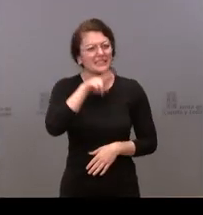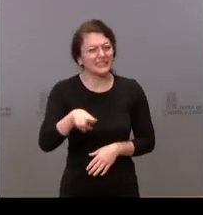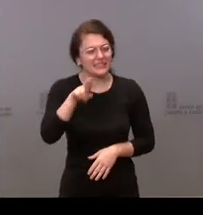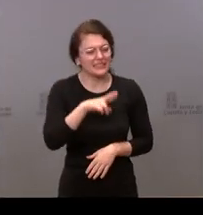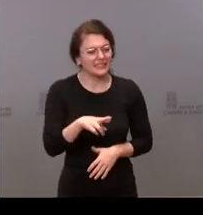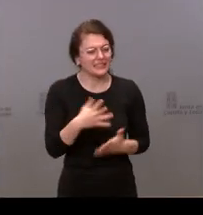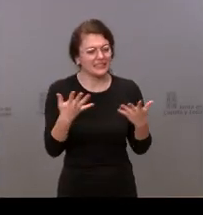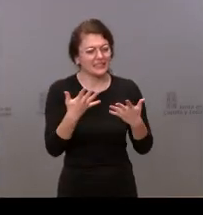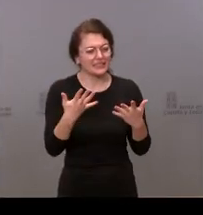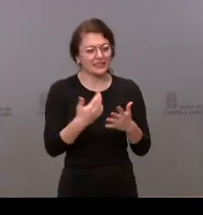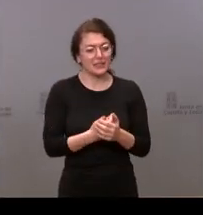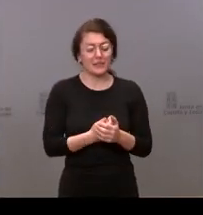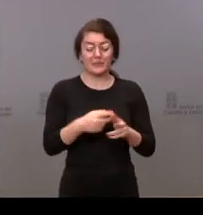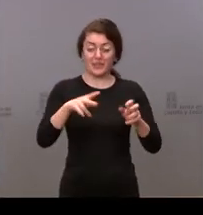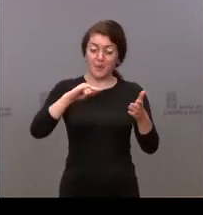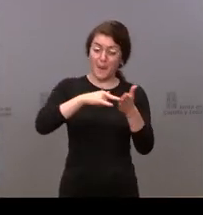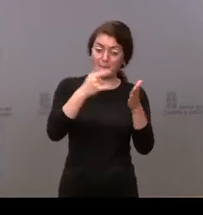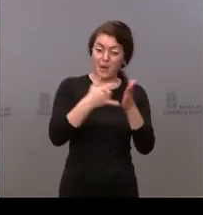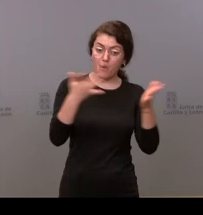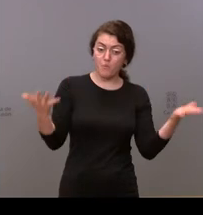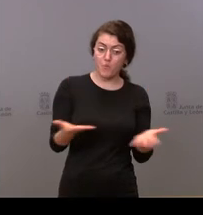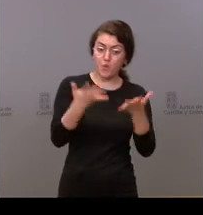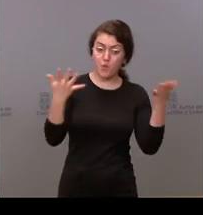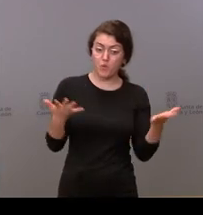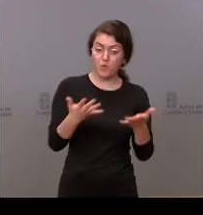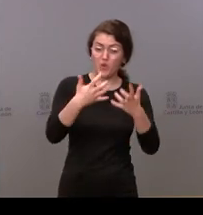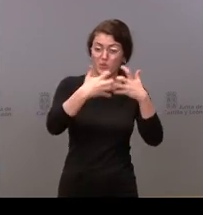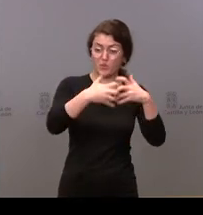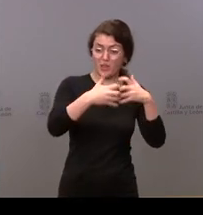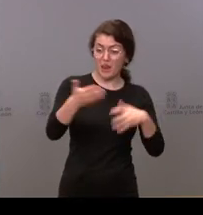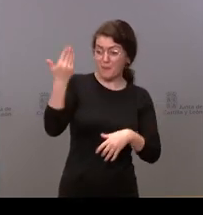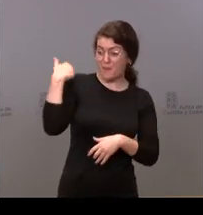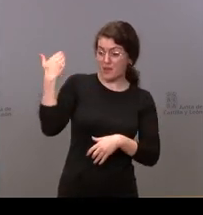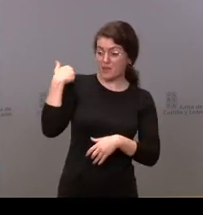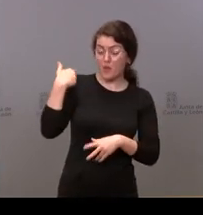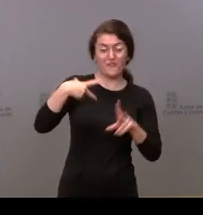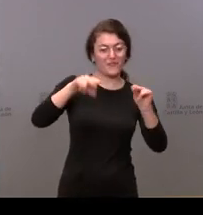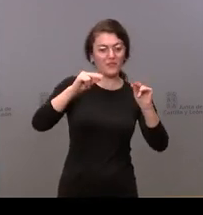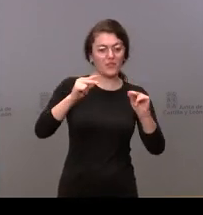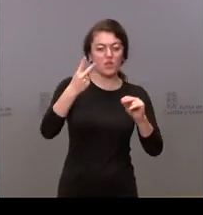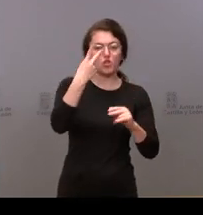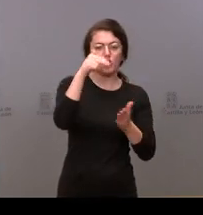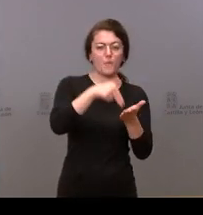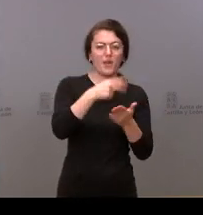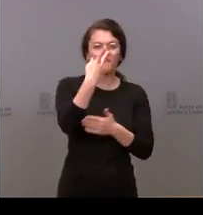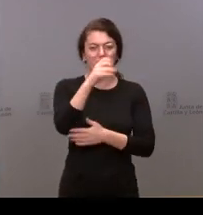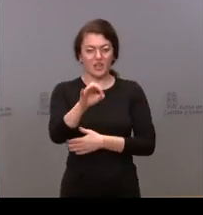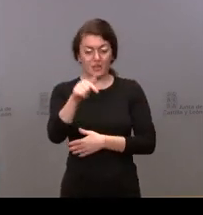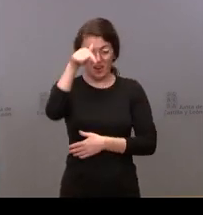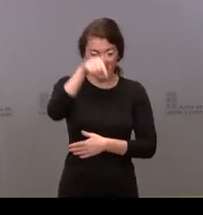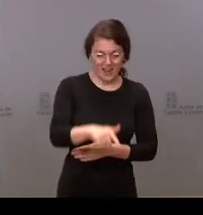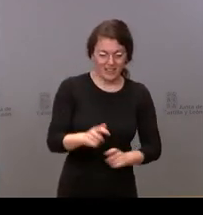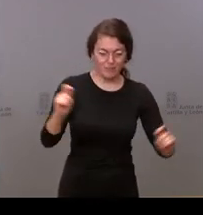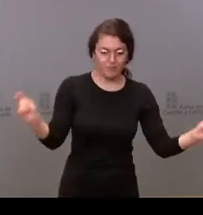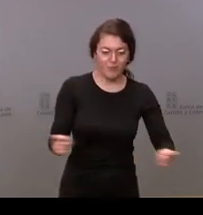o es que es un plan de promoción industrial que el anterior concluía en el año 2020 y este estamos terminando 2021 cuando se